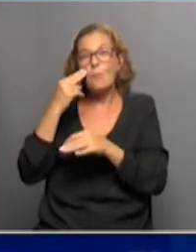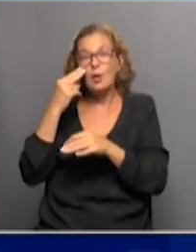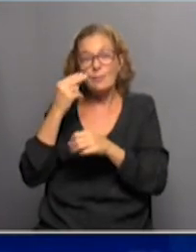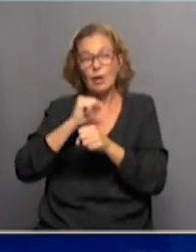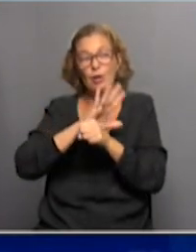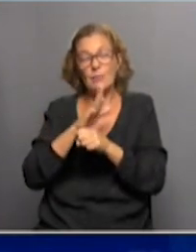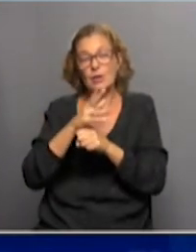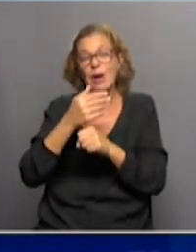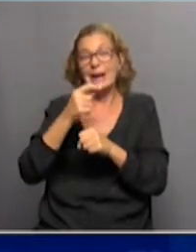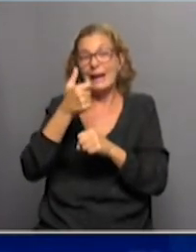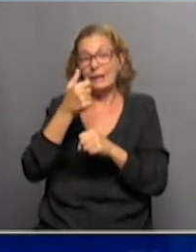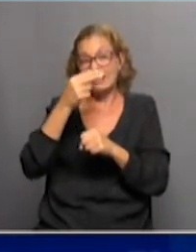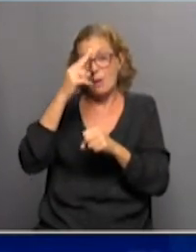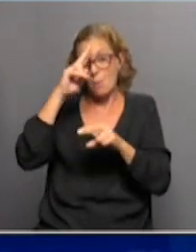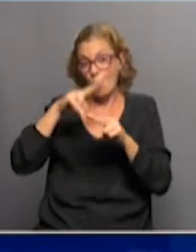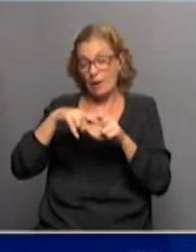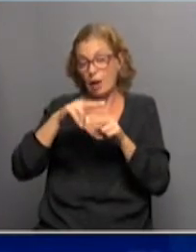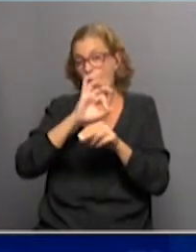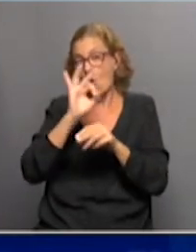graves y las hospitalizaciones.